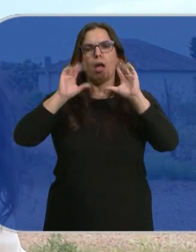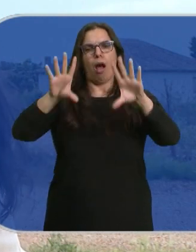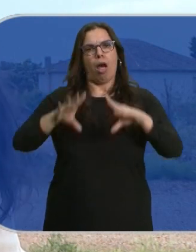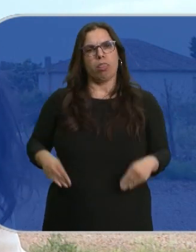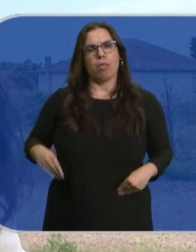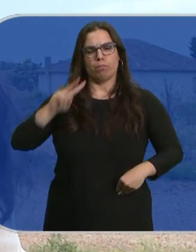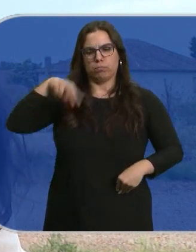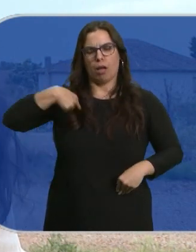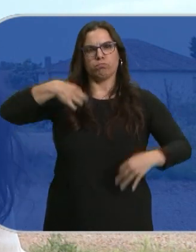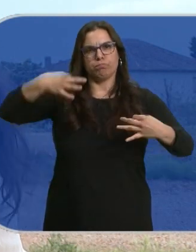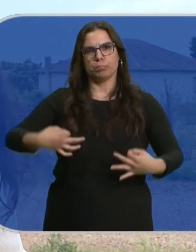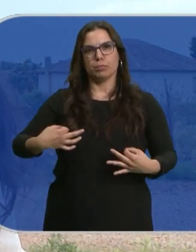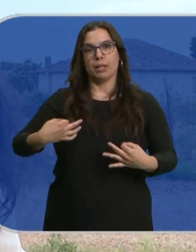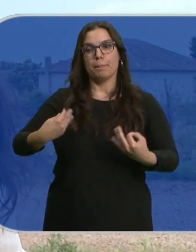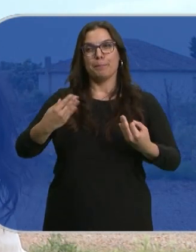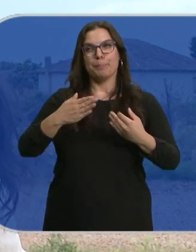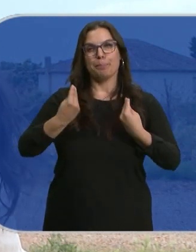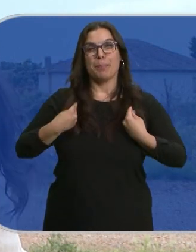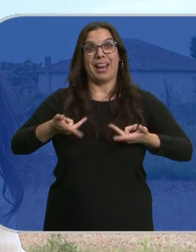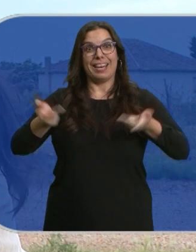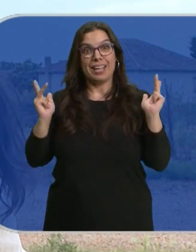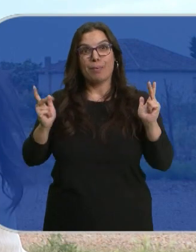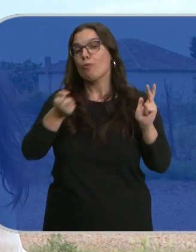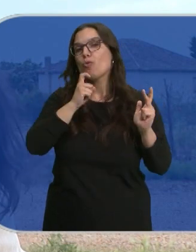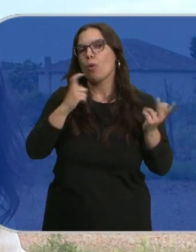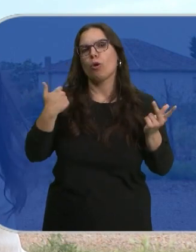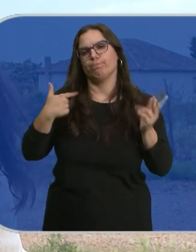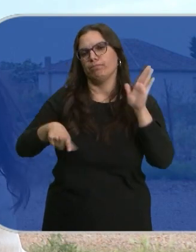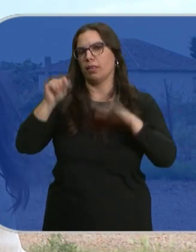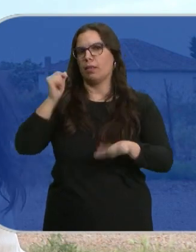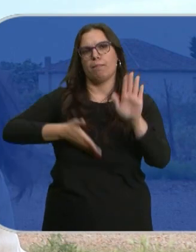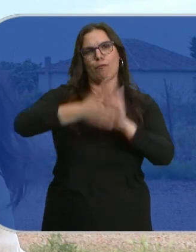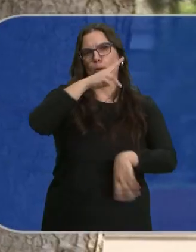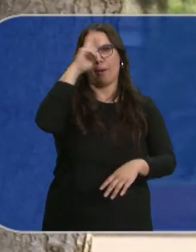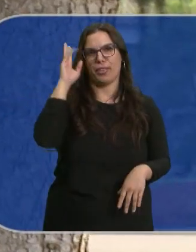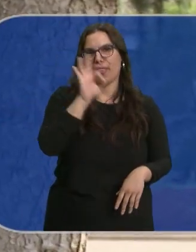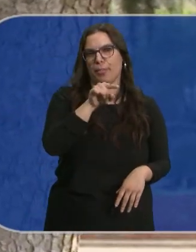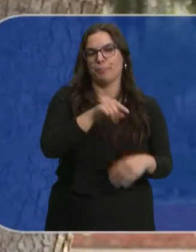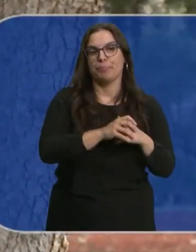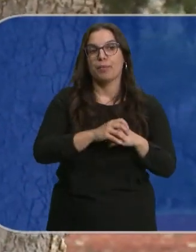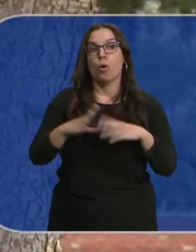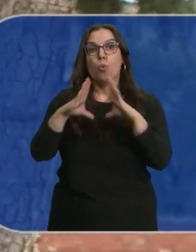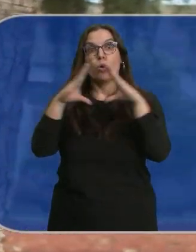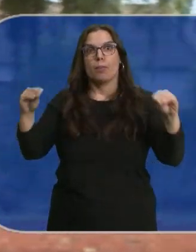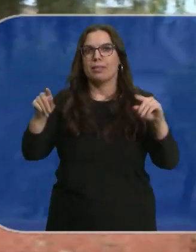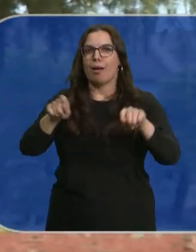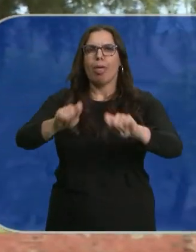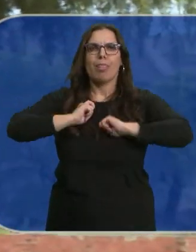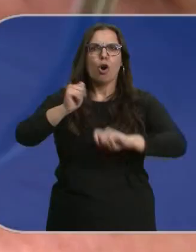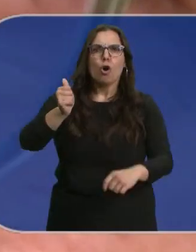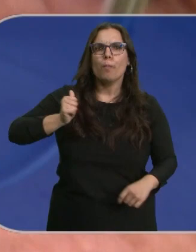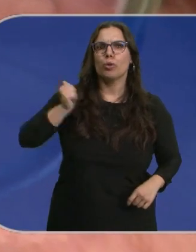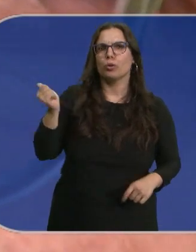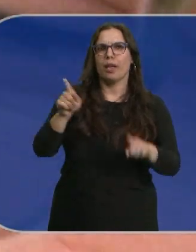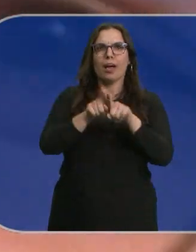y para poderlo vivir en libertad pues decidí irme a Madrid. La universidad fue para él la oportunidad